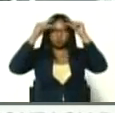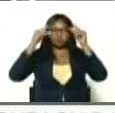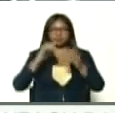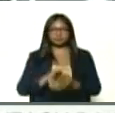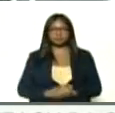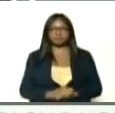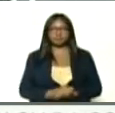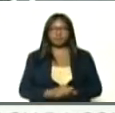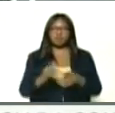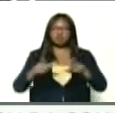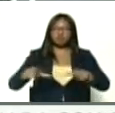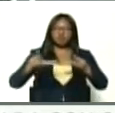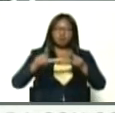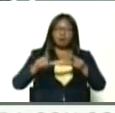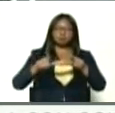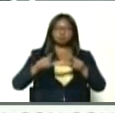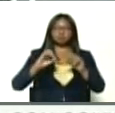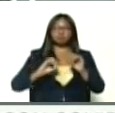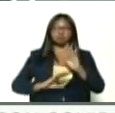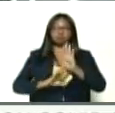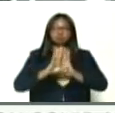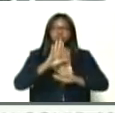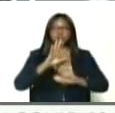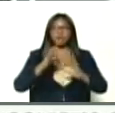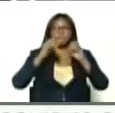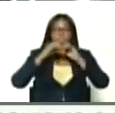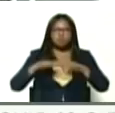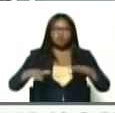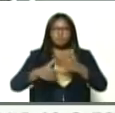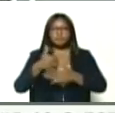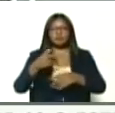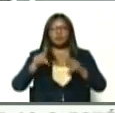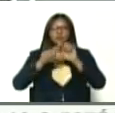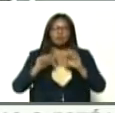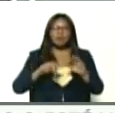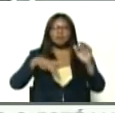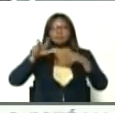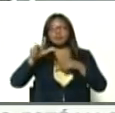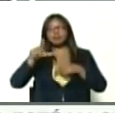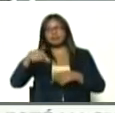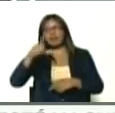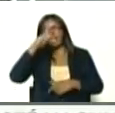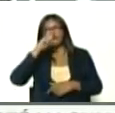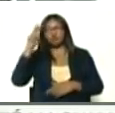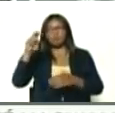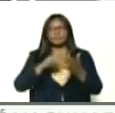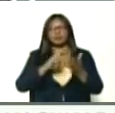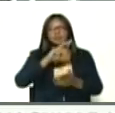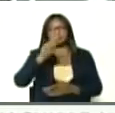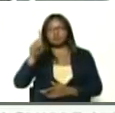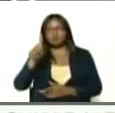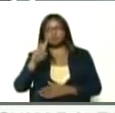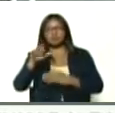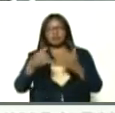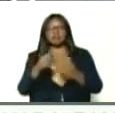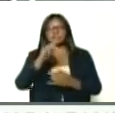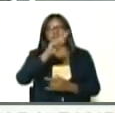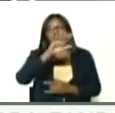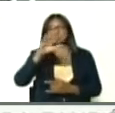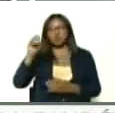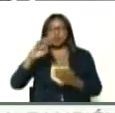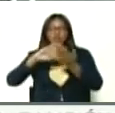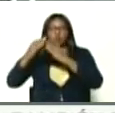que este esfuerzo, va a ir multiplicando, nosotros aspiramos, entre este año 2021, y el año 2022, que en las 150